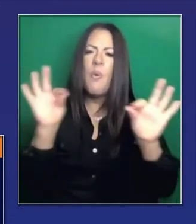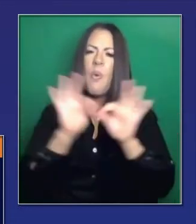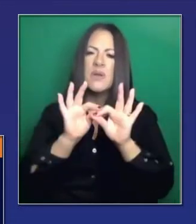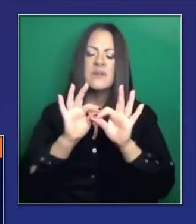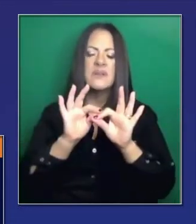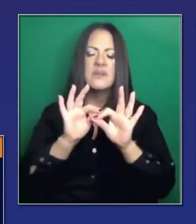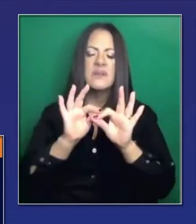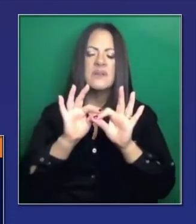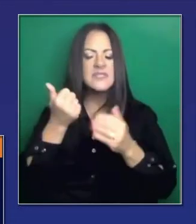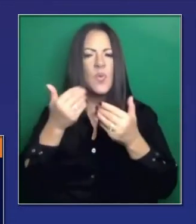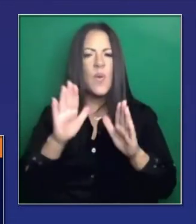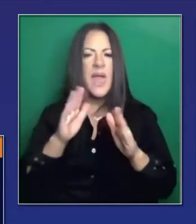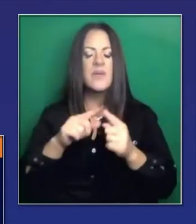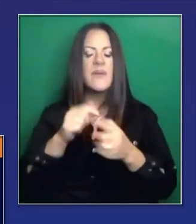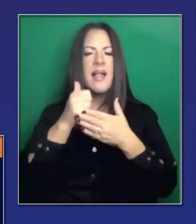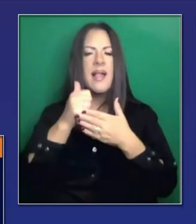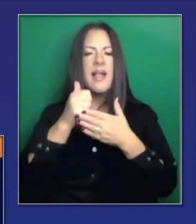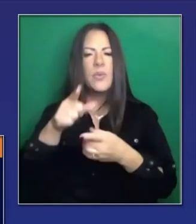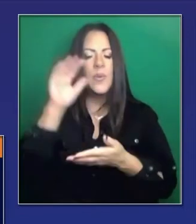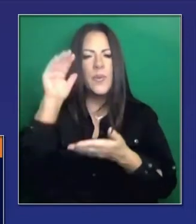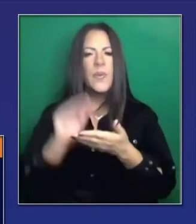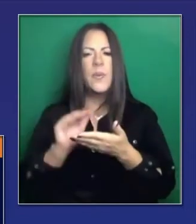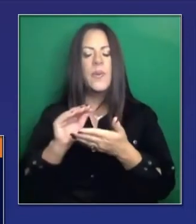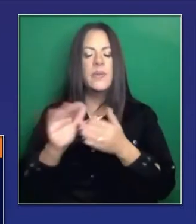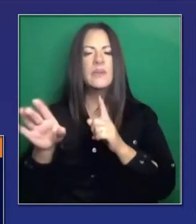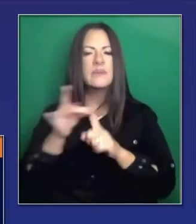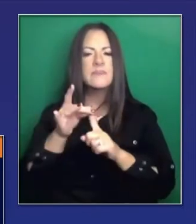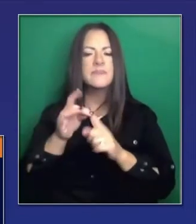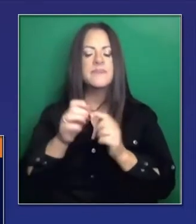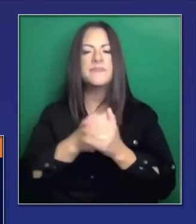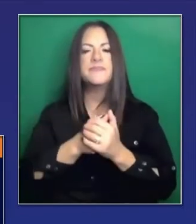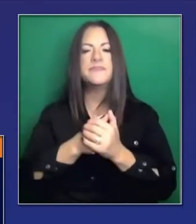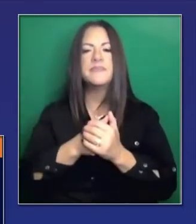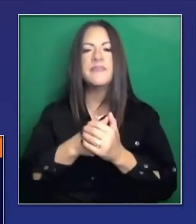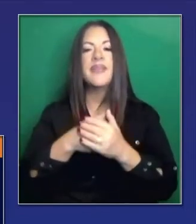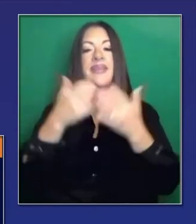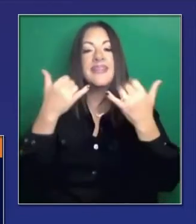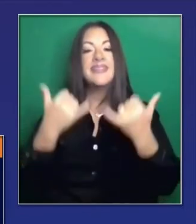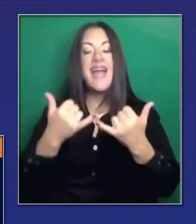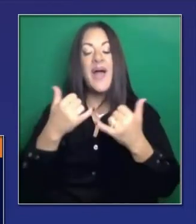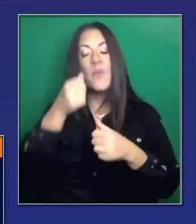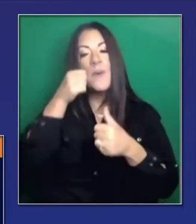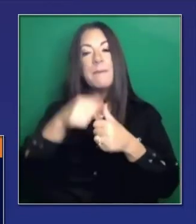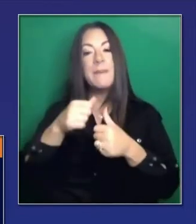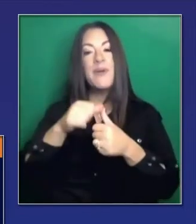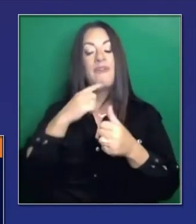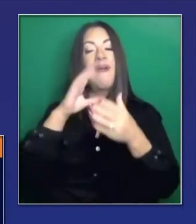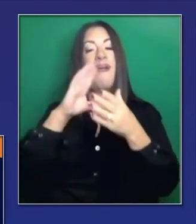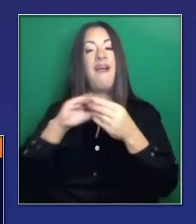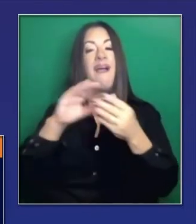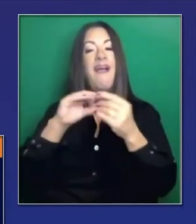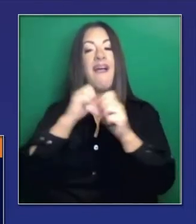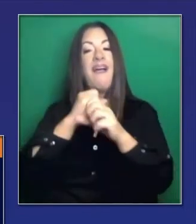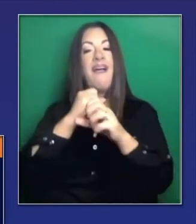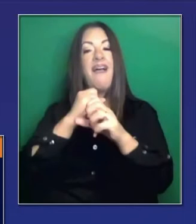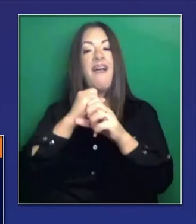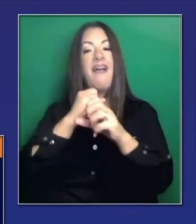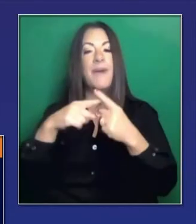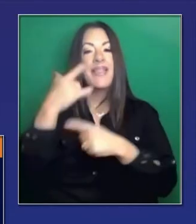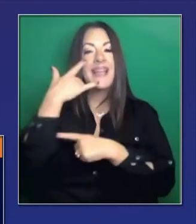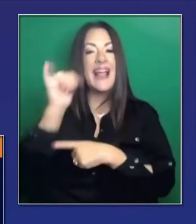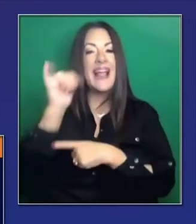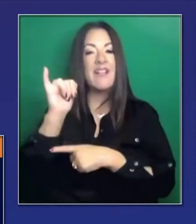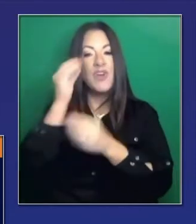siendo importantísimas. Ocho millones de personas han activado su aplicación California